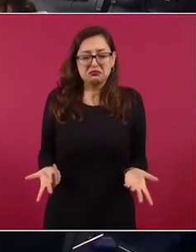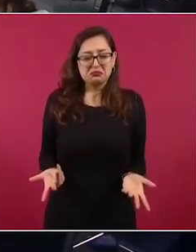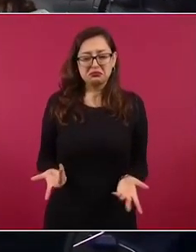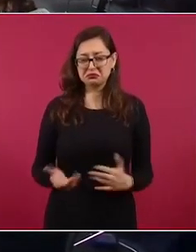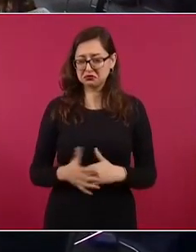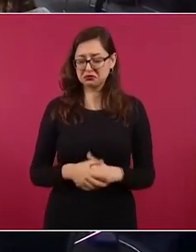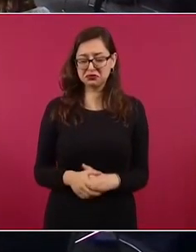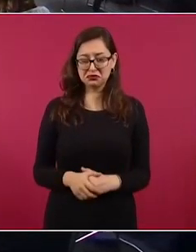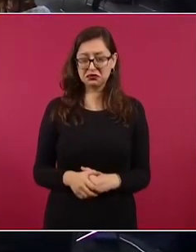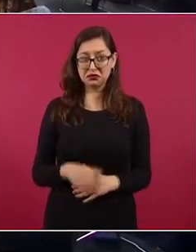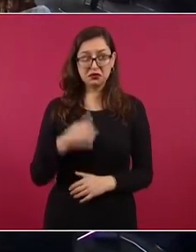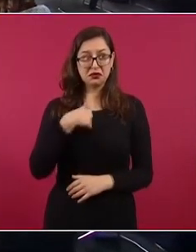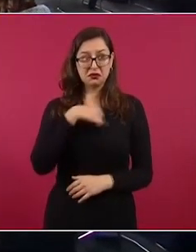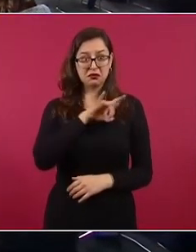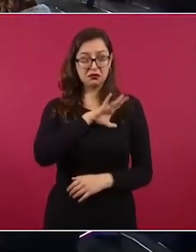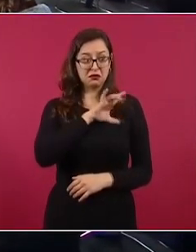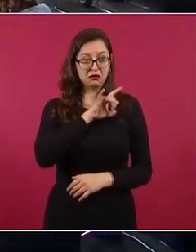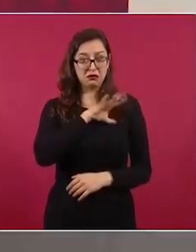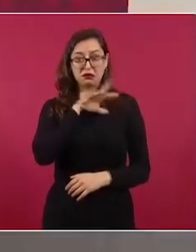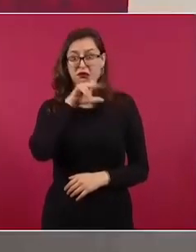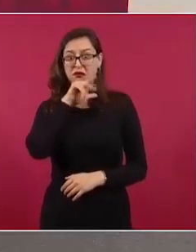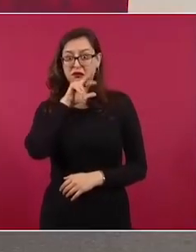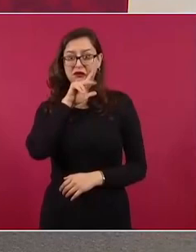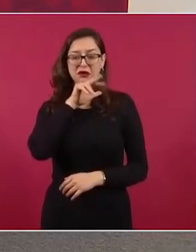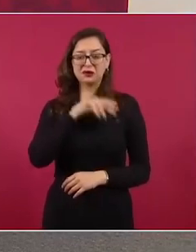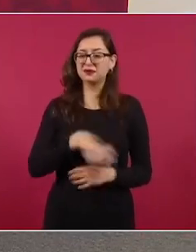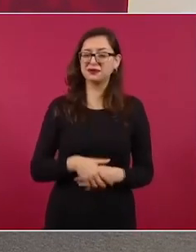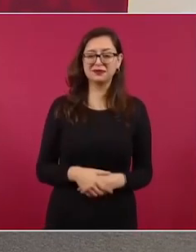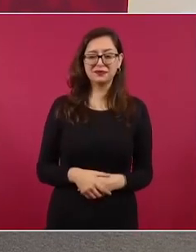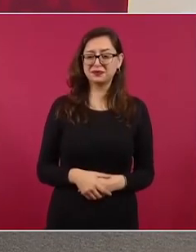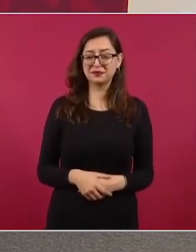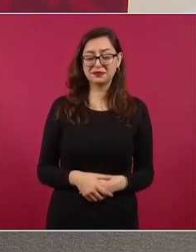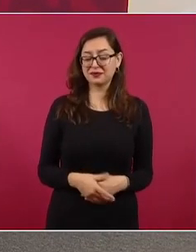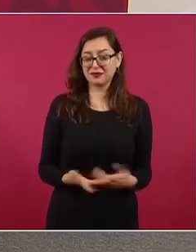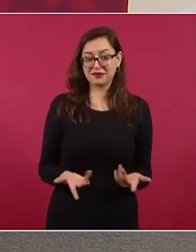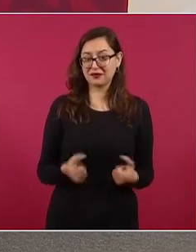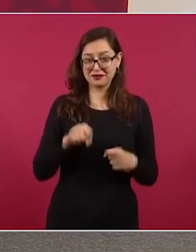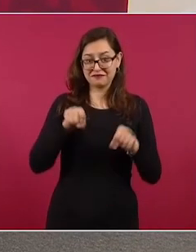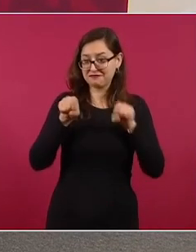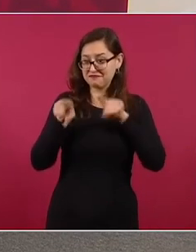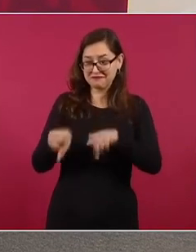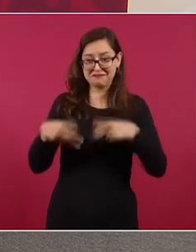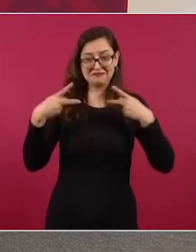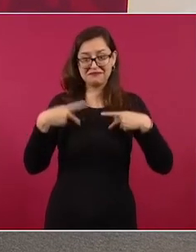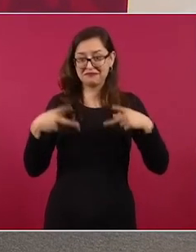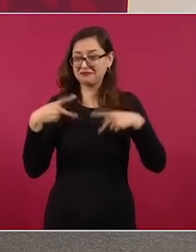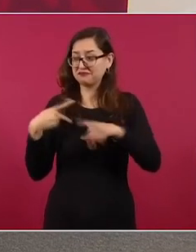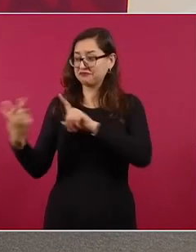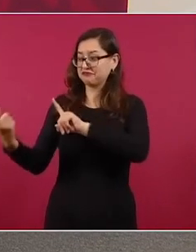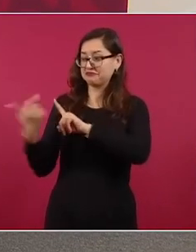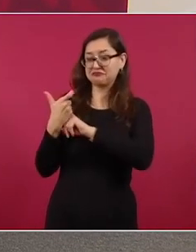y la gente cuida y